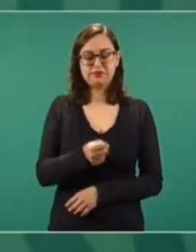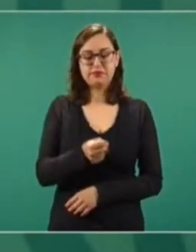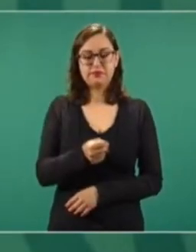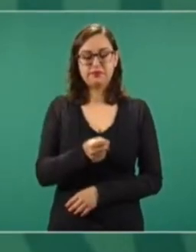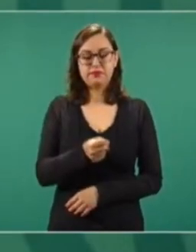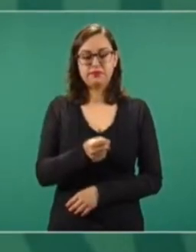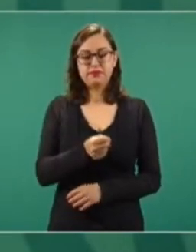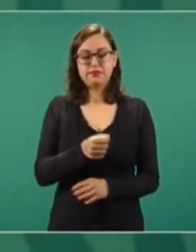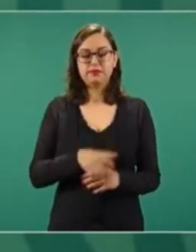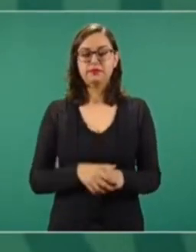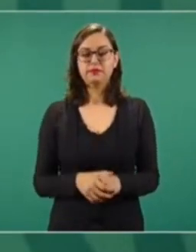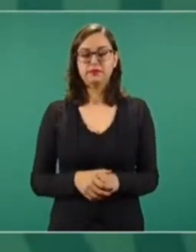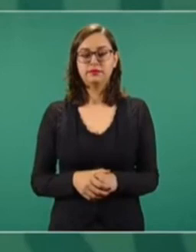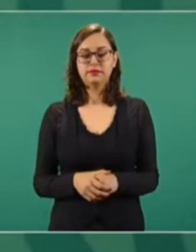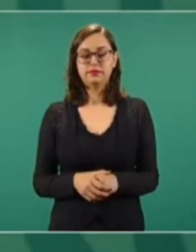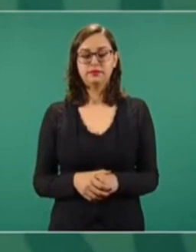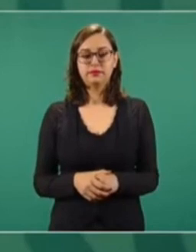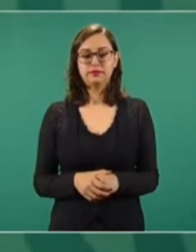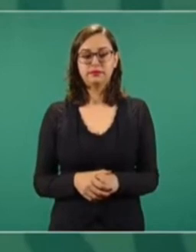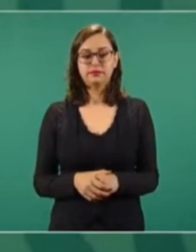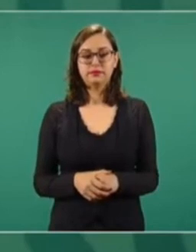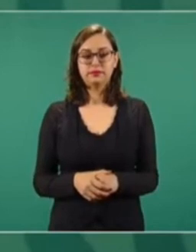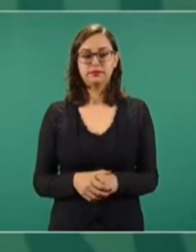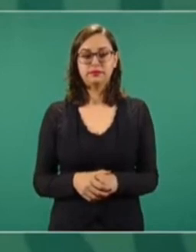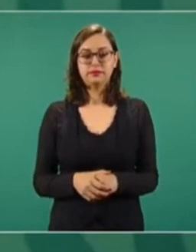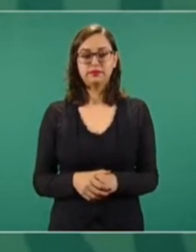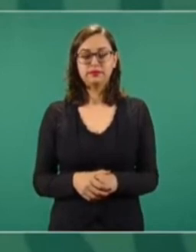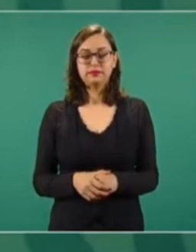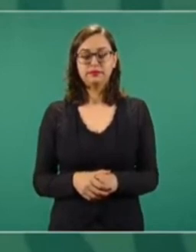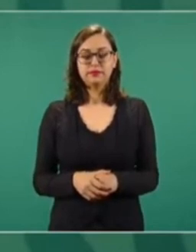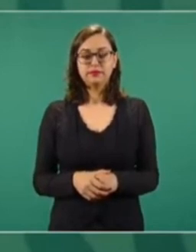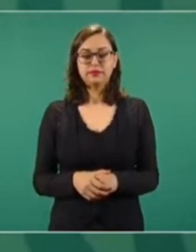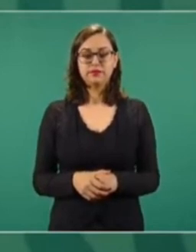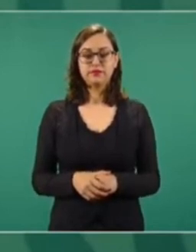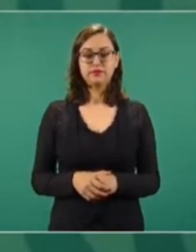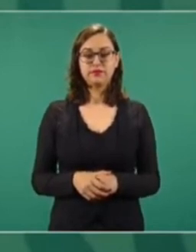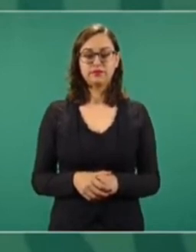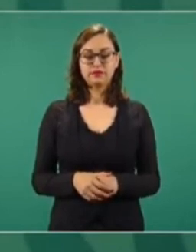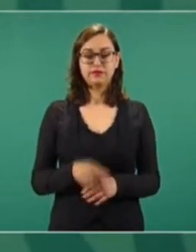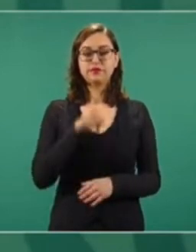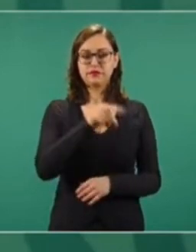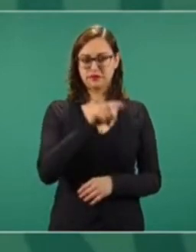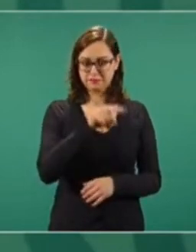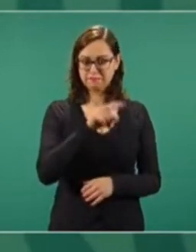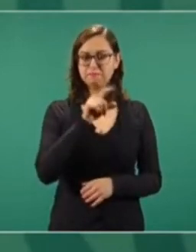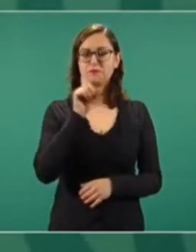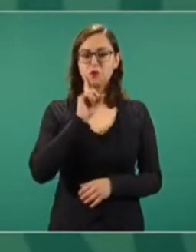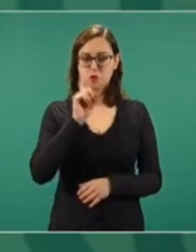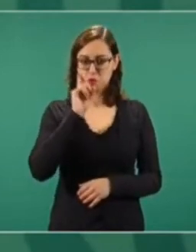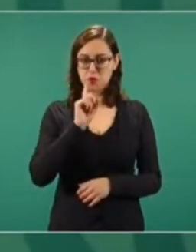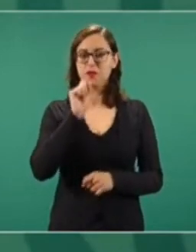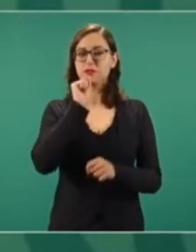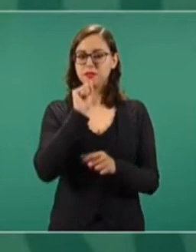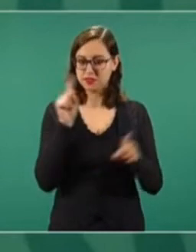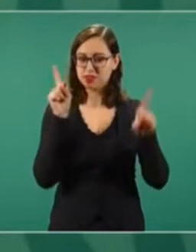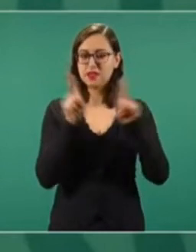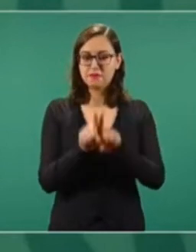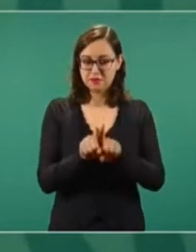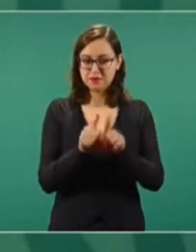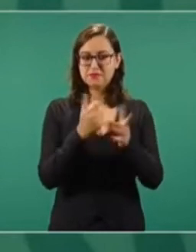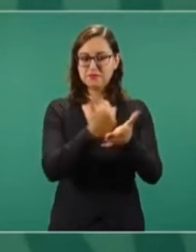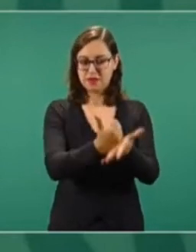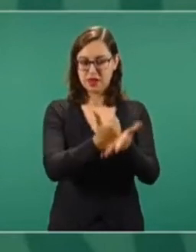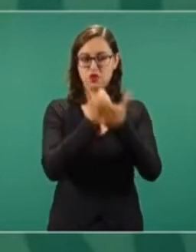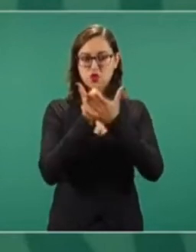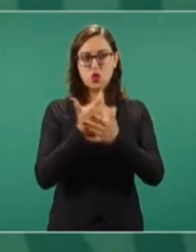a quien ya me ayudó, también como consejera